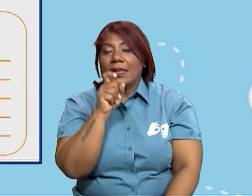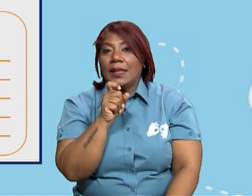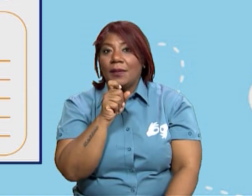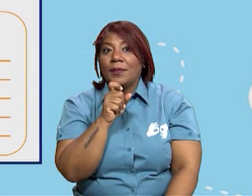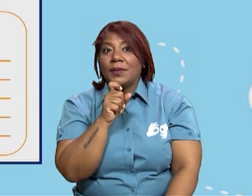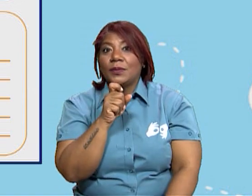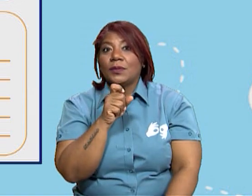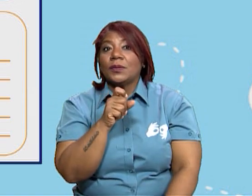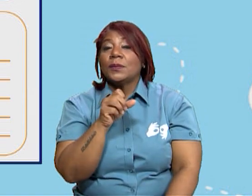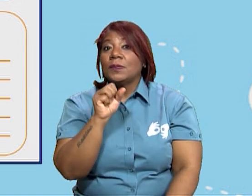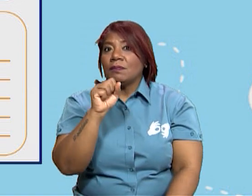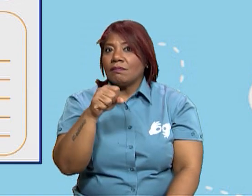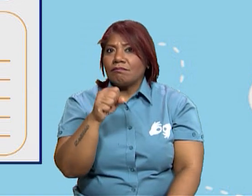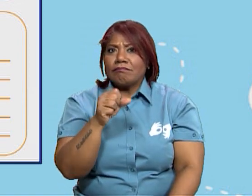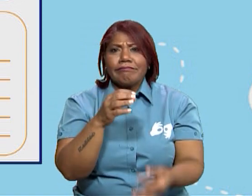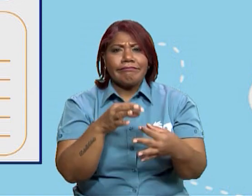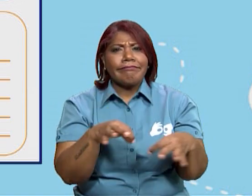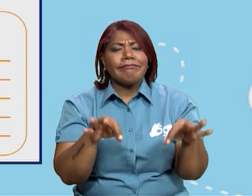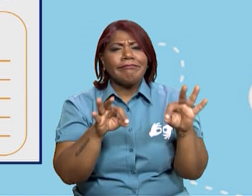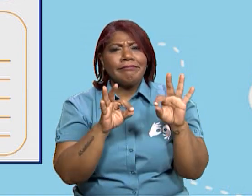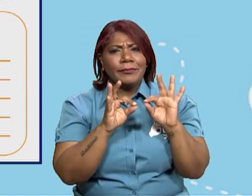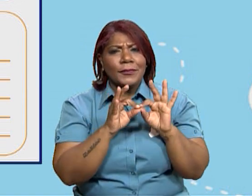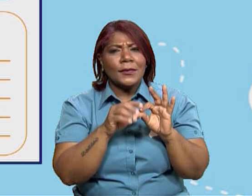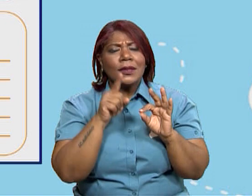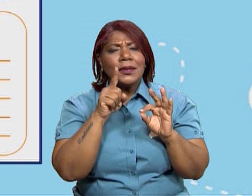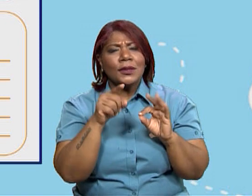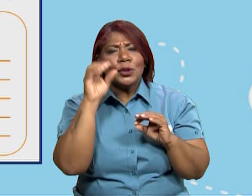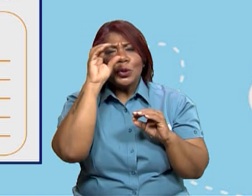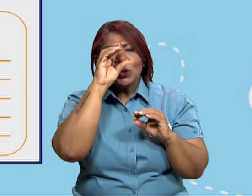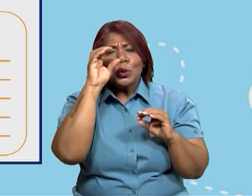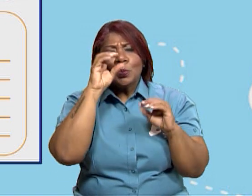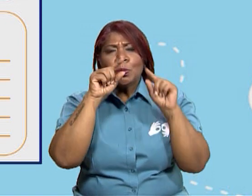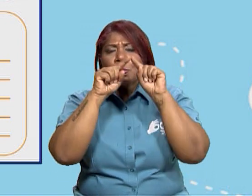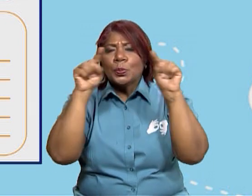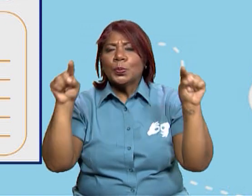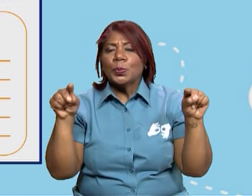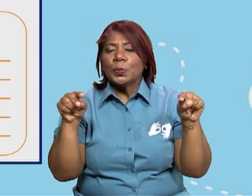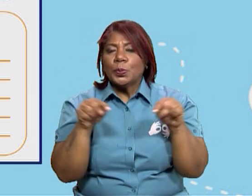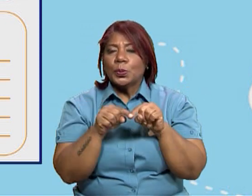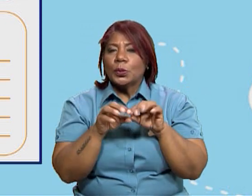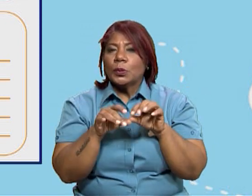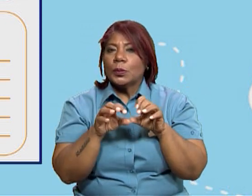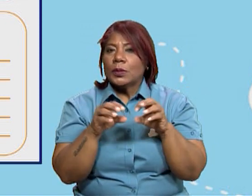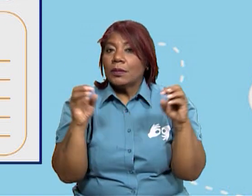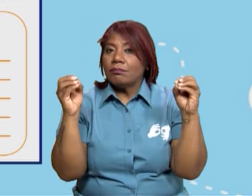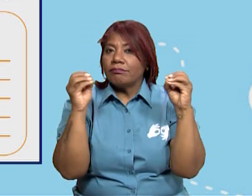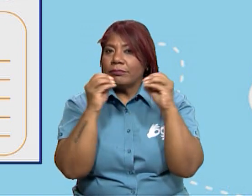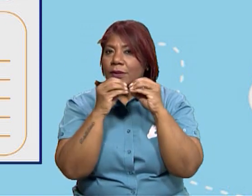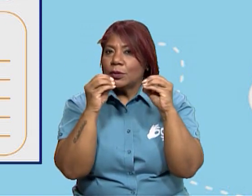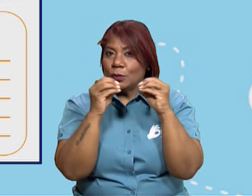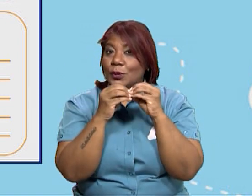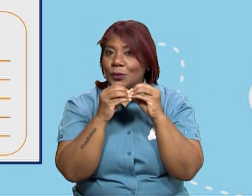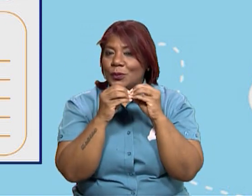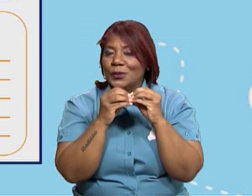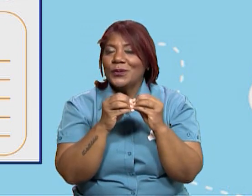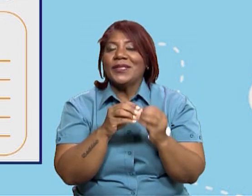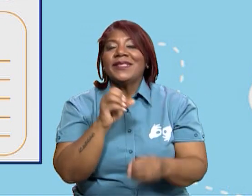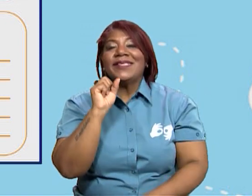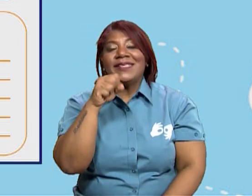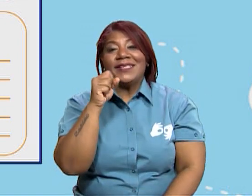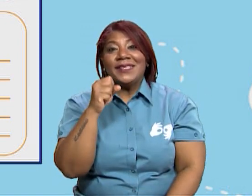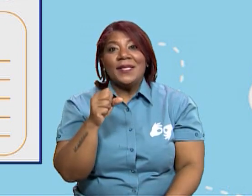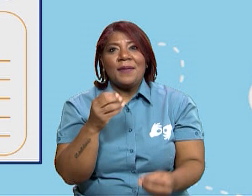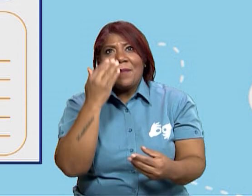pueda también puede leer algún artículo de interés buscando en internet cuáles son,